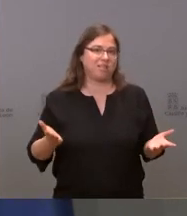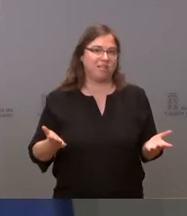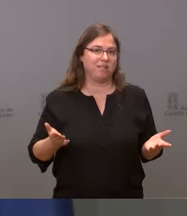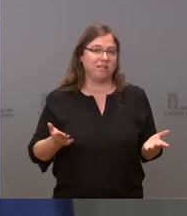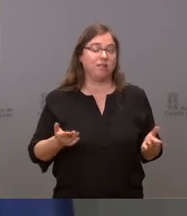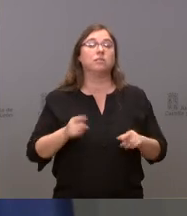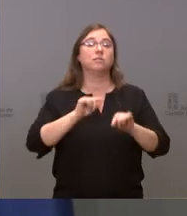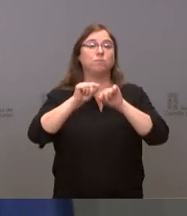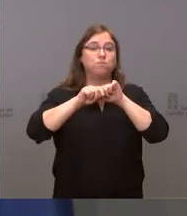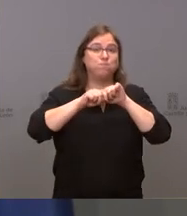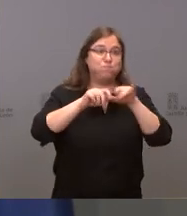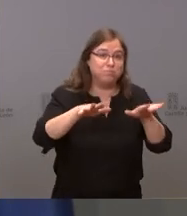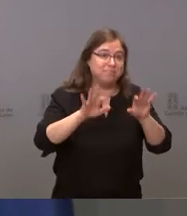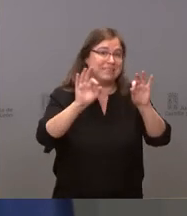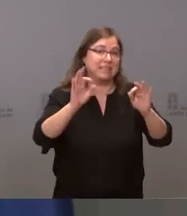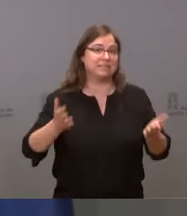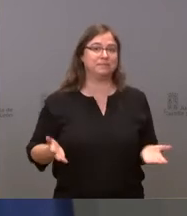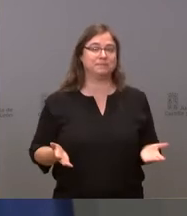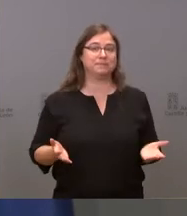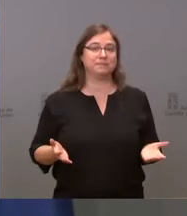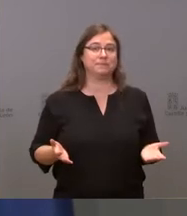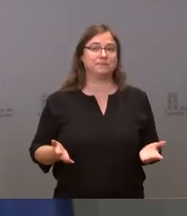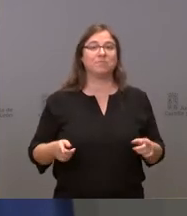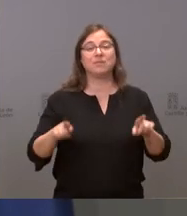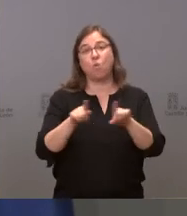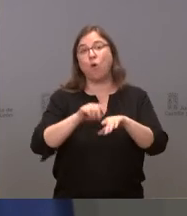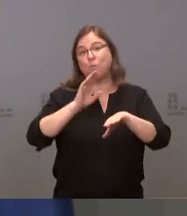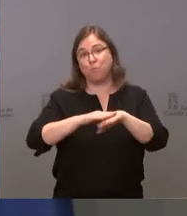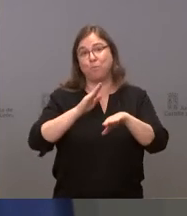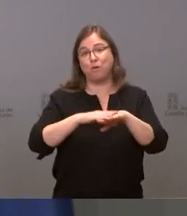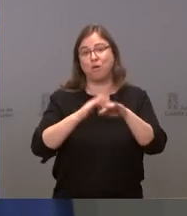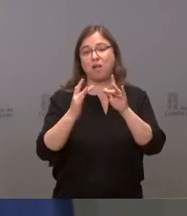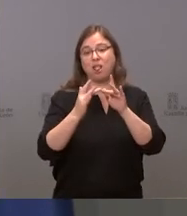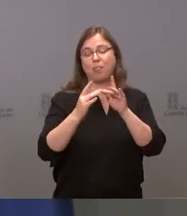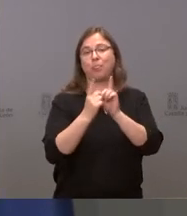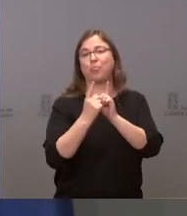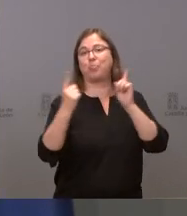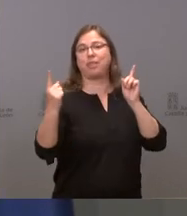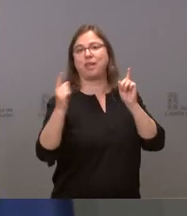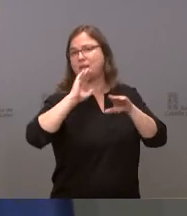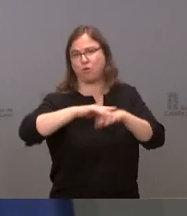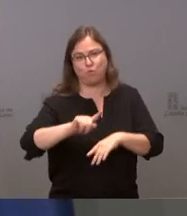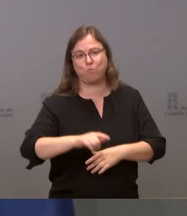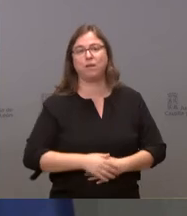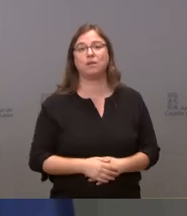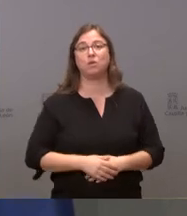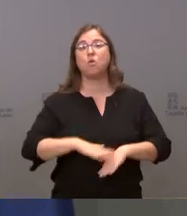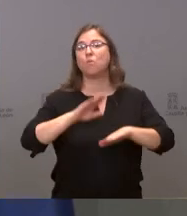tiene que ver con la propagación del virus? No mantener la distancia de seguridad, provocar